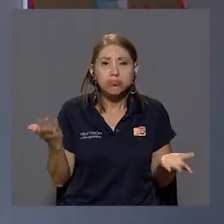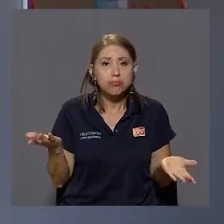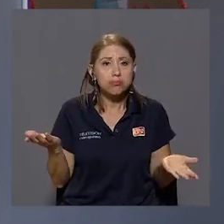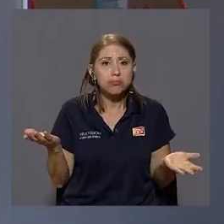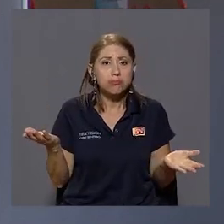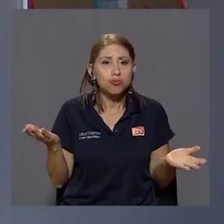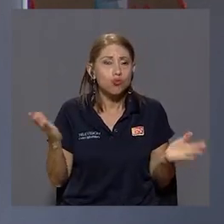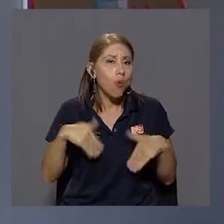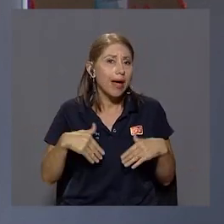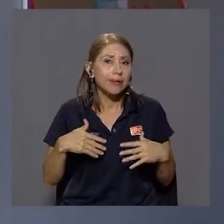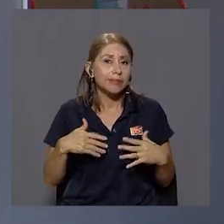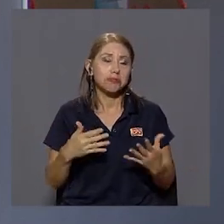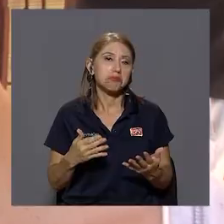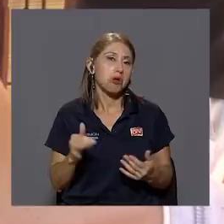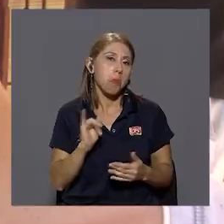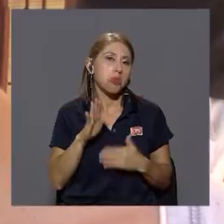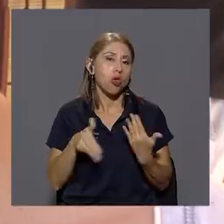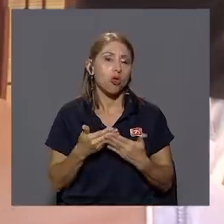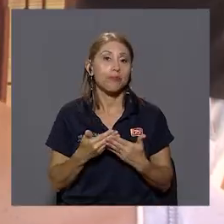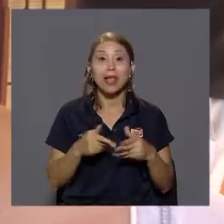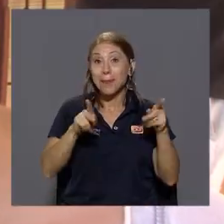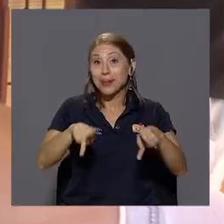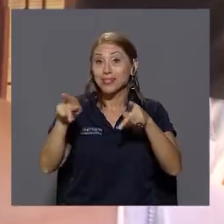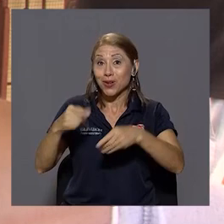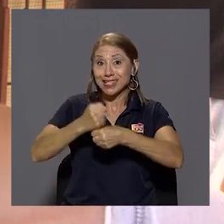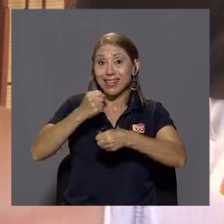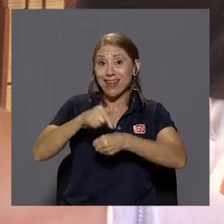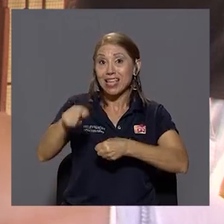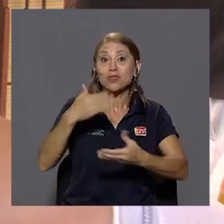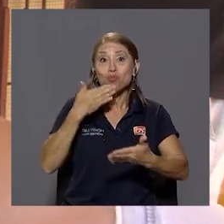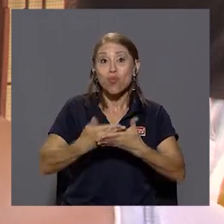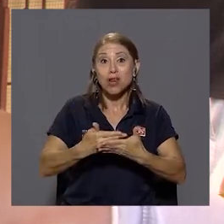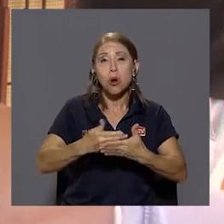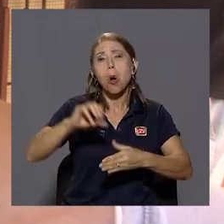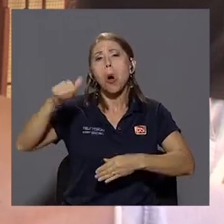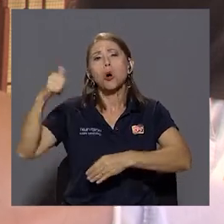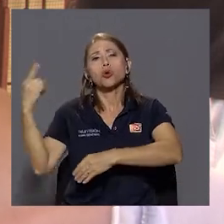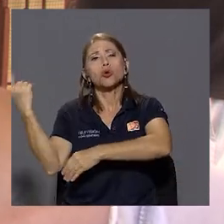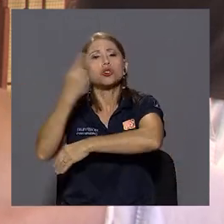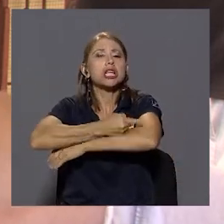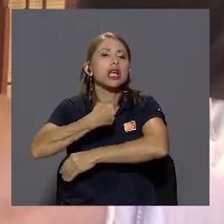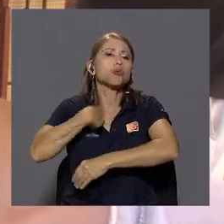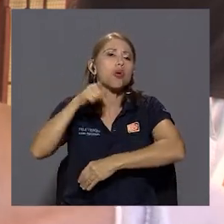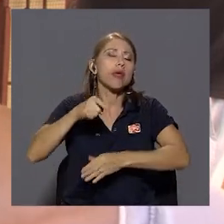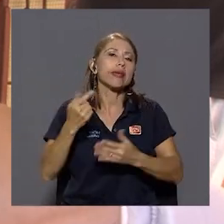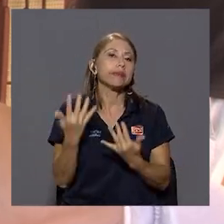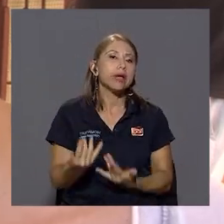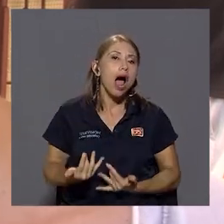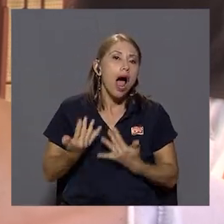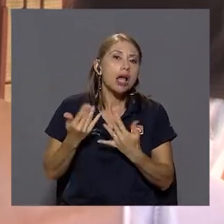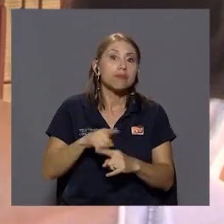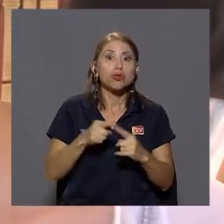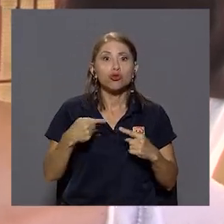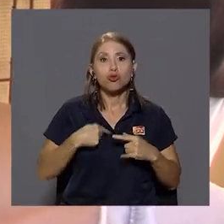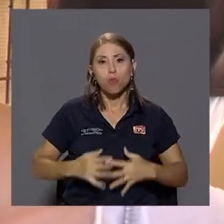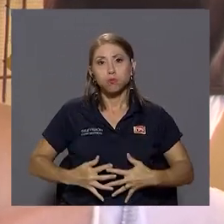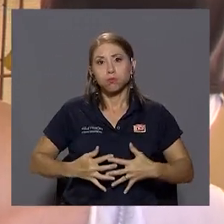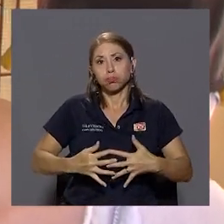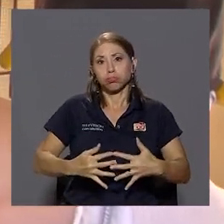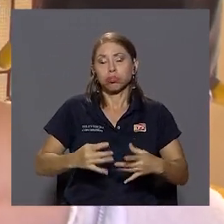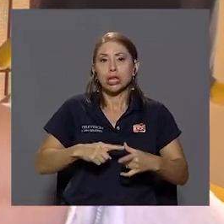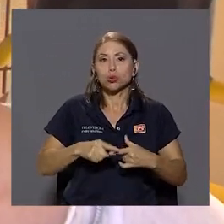hay pues como todo personal es bueno en los otros días a veces uno tiene que esperarse como un poco y yo soy embarazada